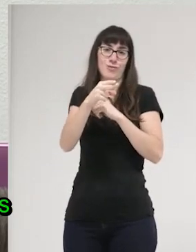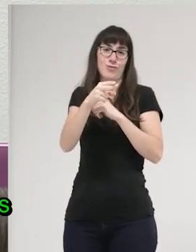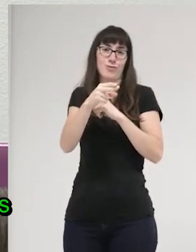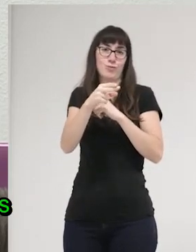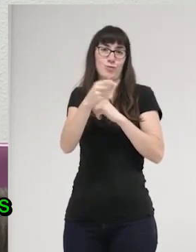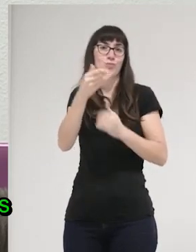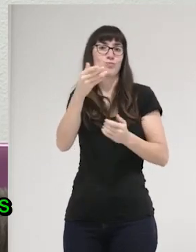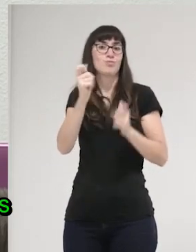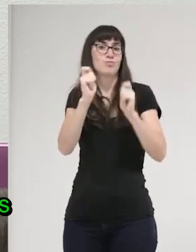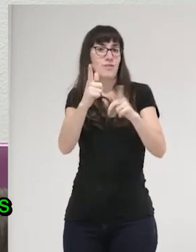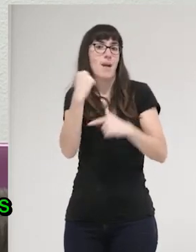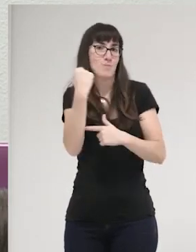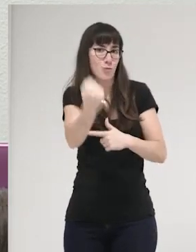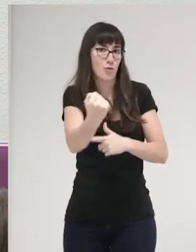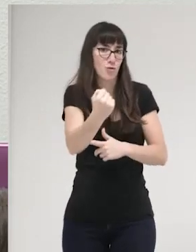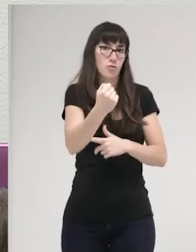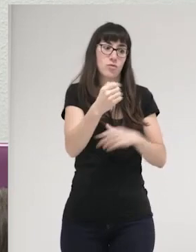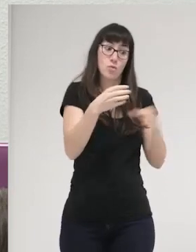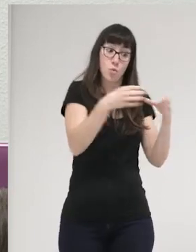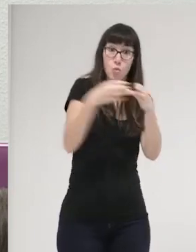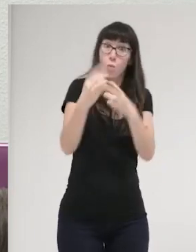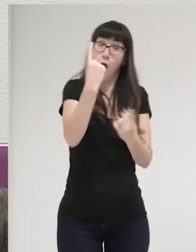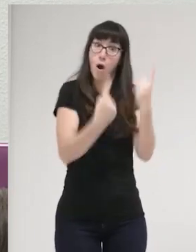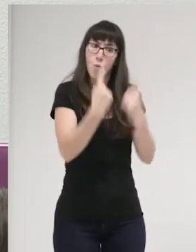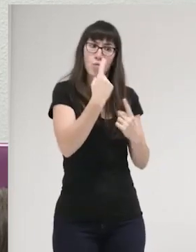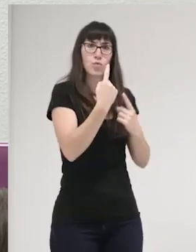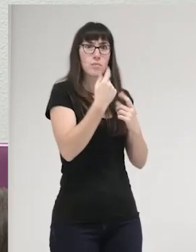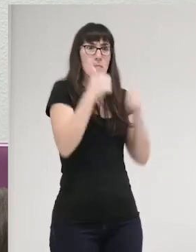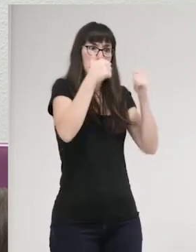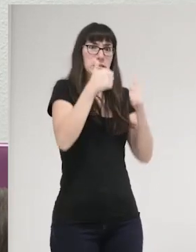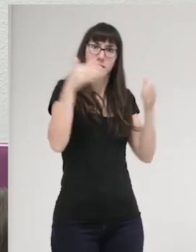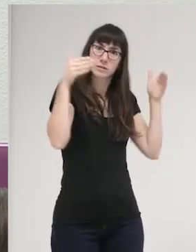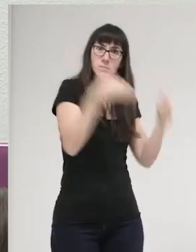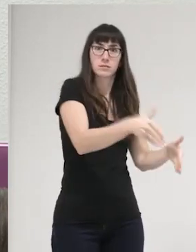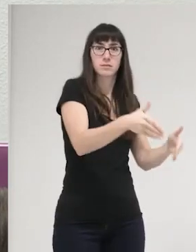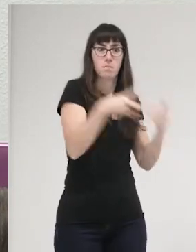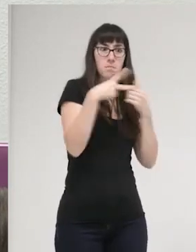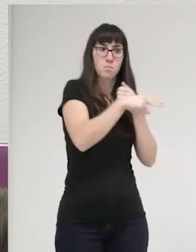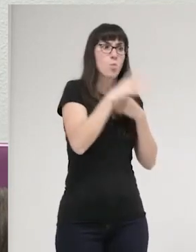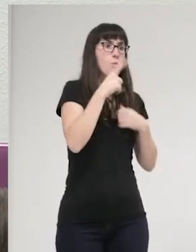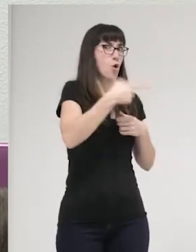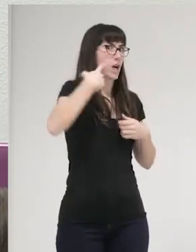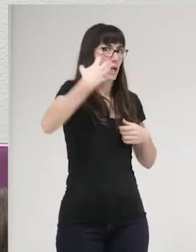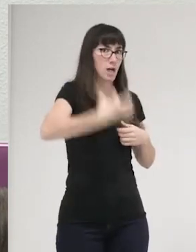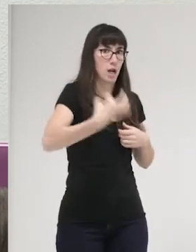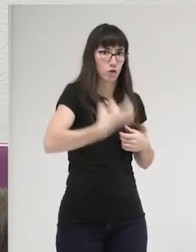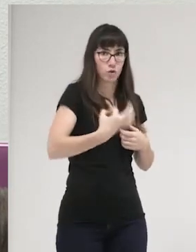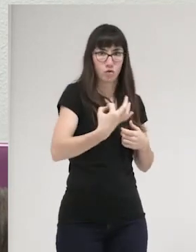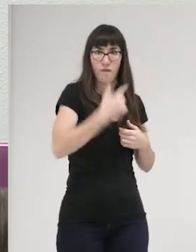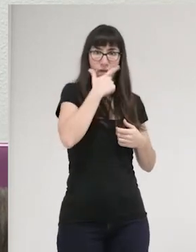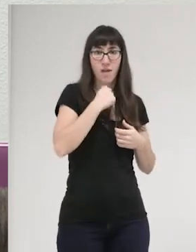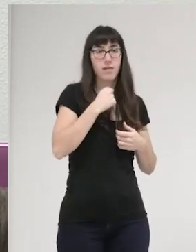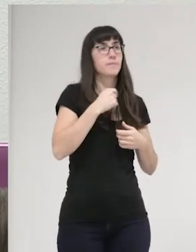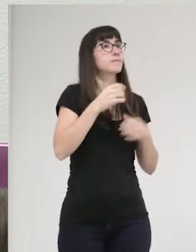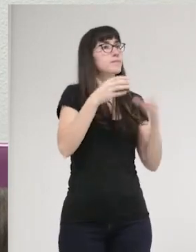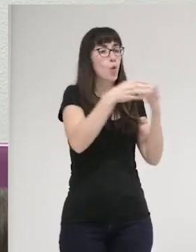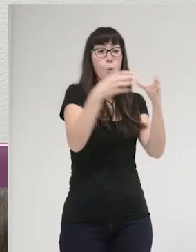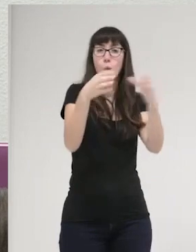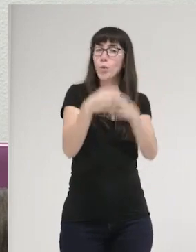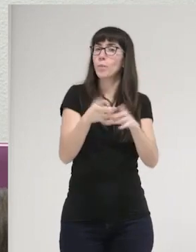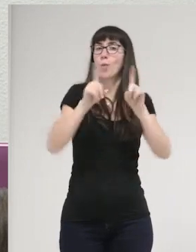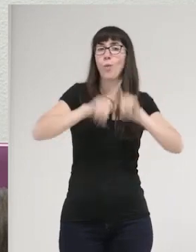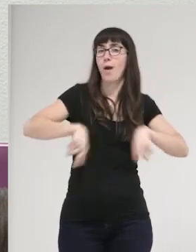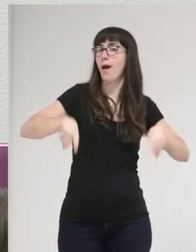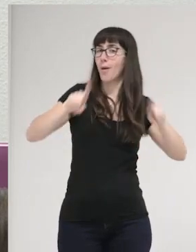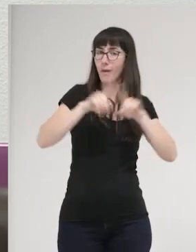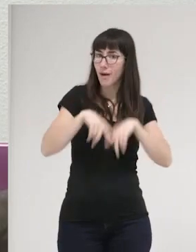sobre determinados grupos más que sobre otros, para que esos grupos potencialmente productores de riesgo, que normalmente siempre son los mismos, casualidad, ya